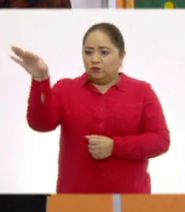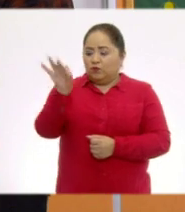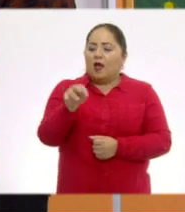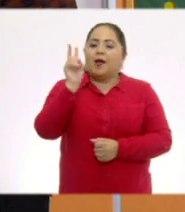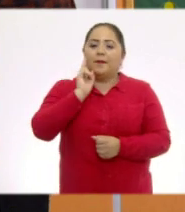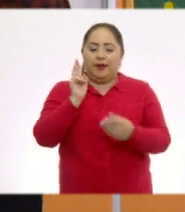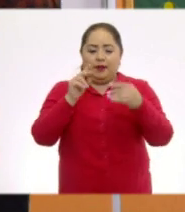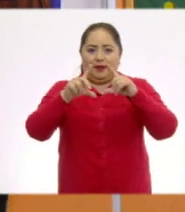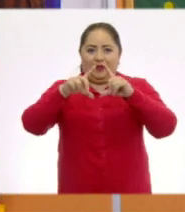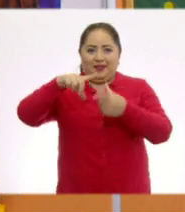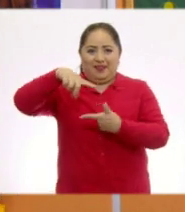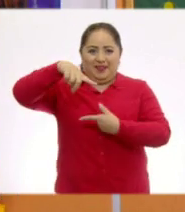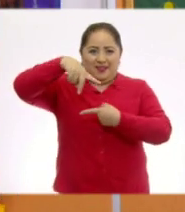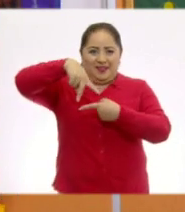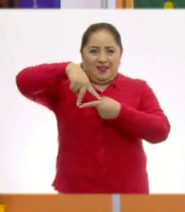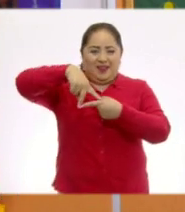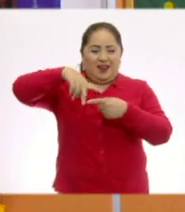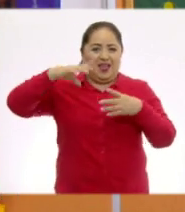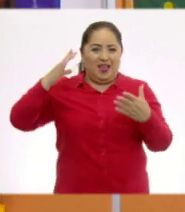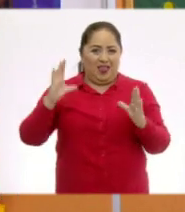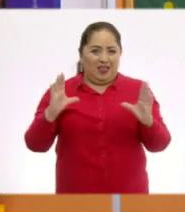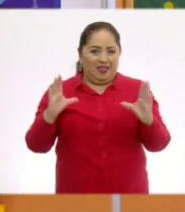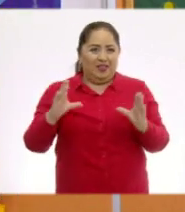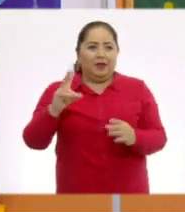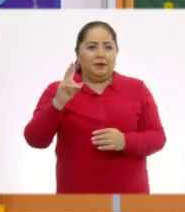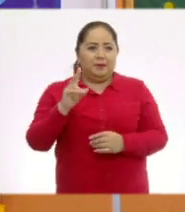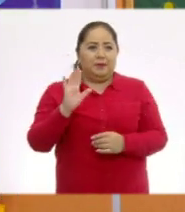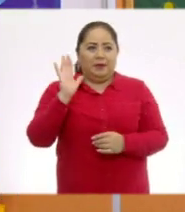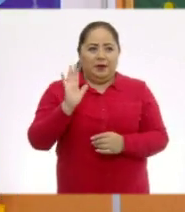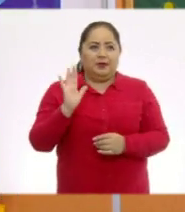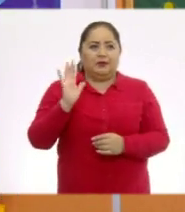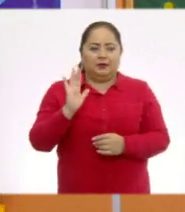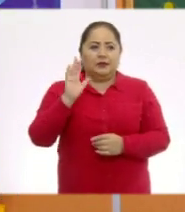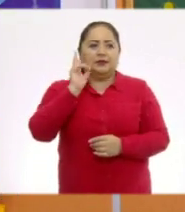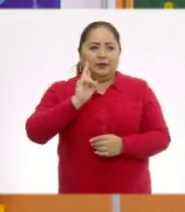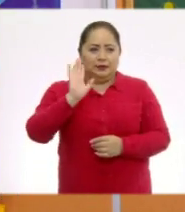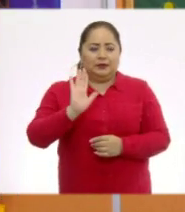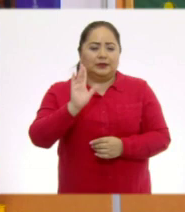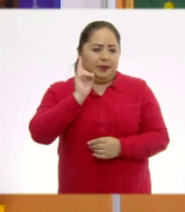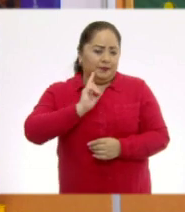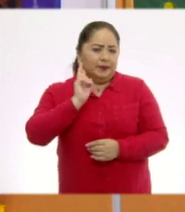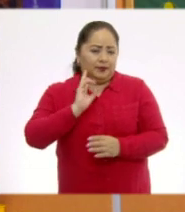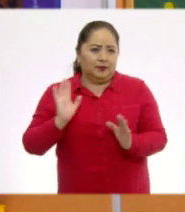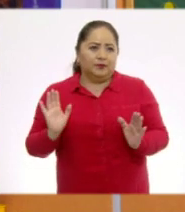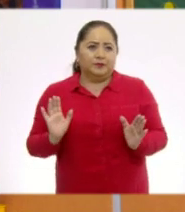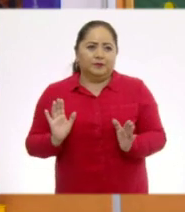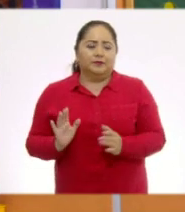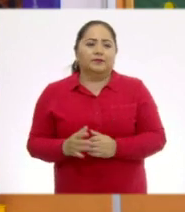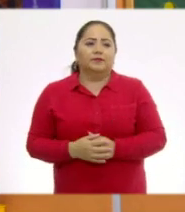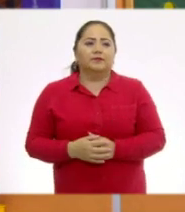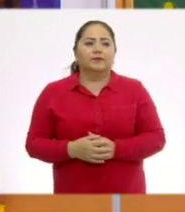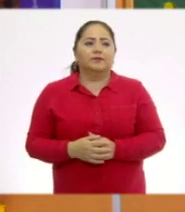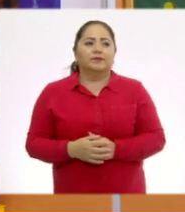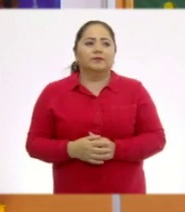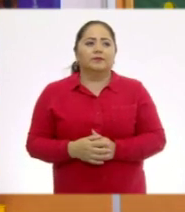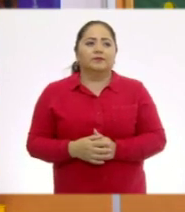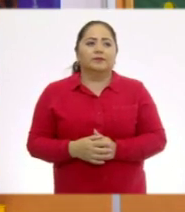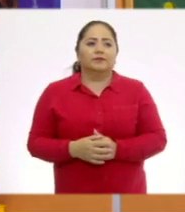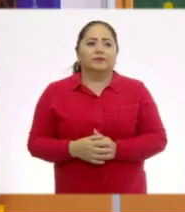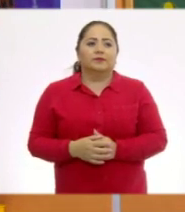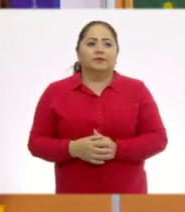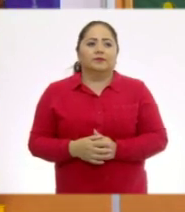triángulo grande. Ok, triángulo grande. siento que se parece a este. Sí, vamos a ver. A ver. Triángulo grande.